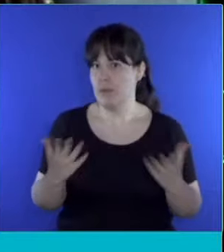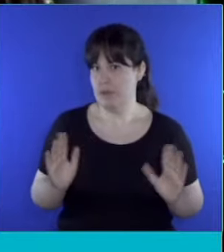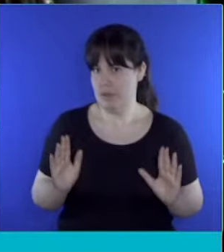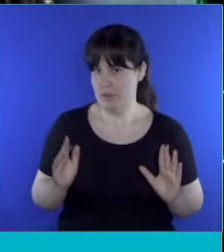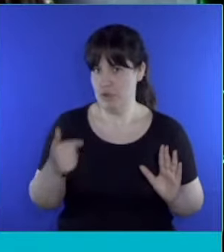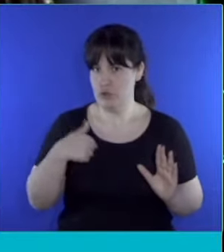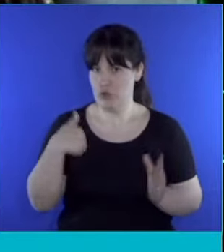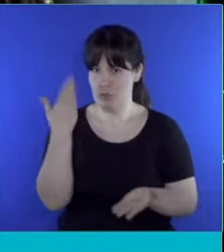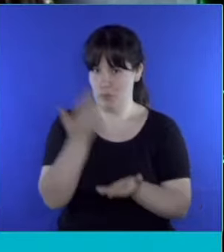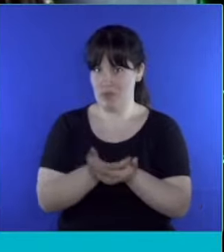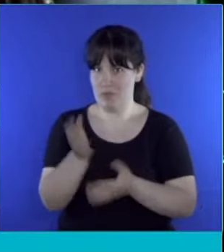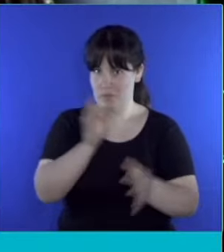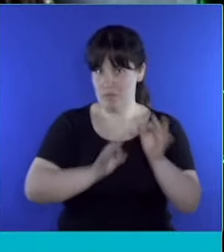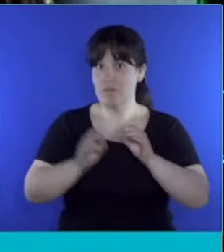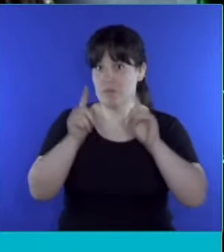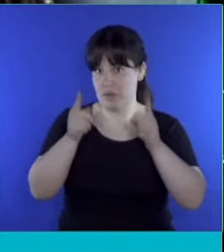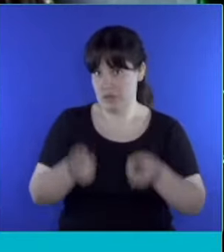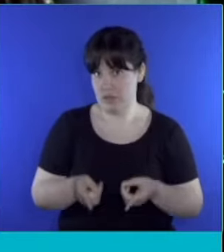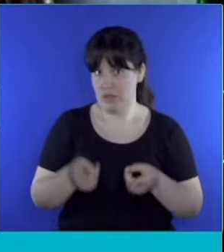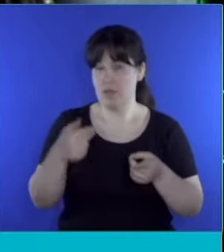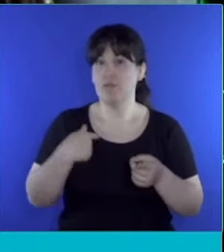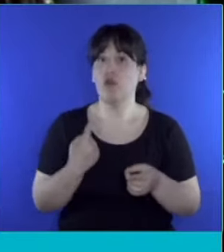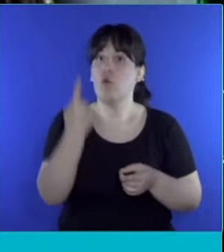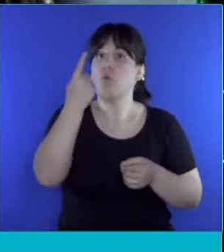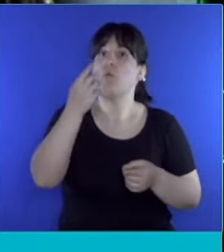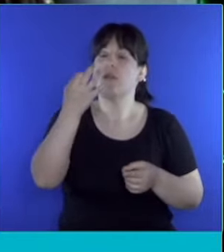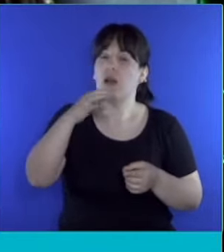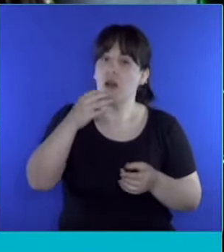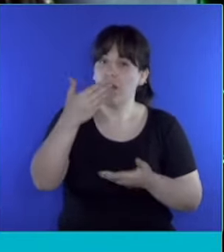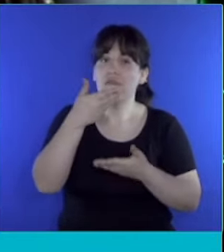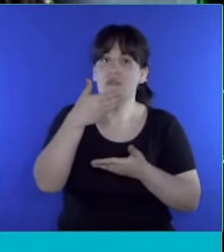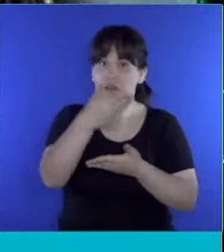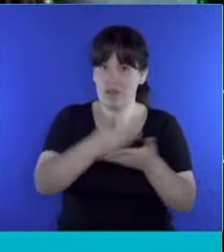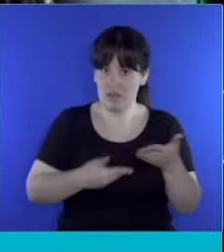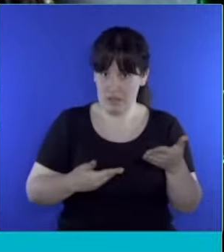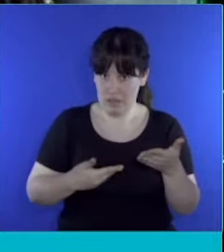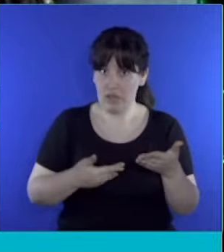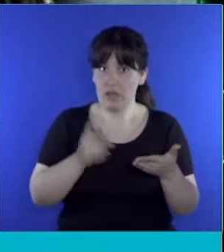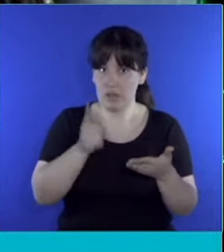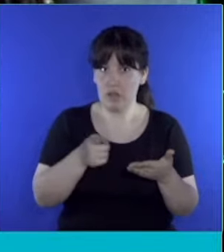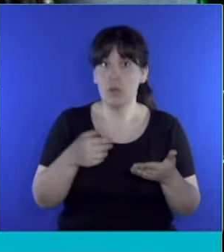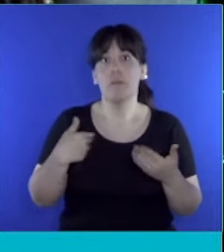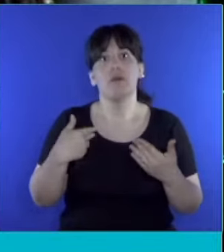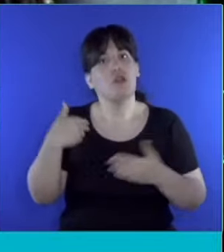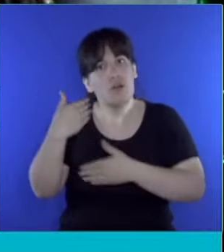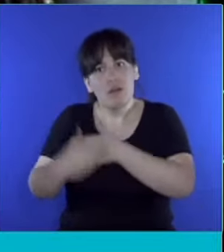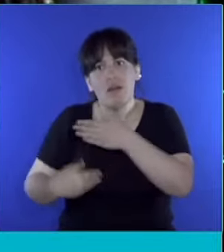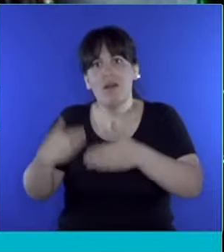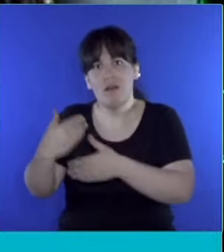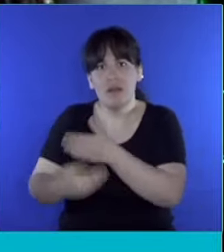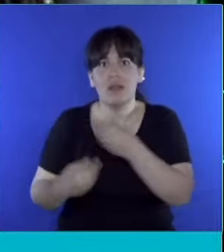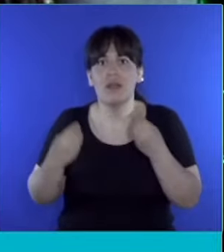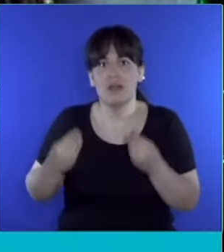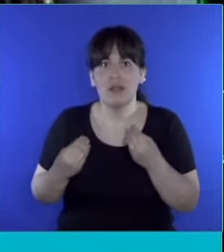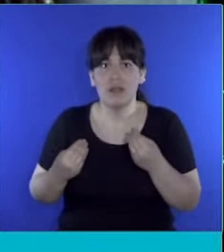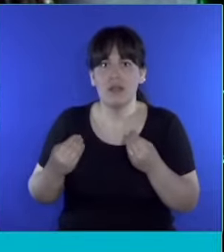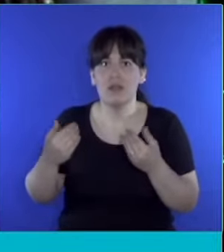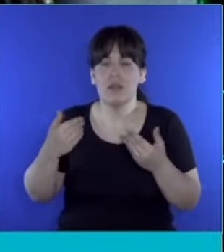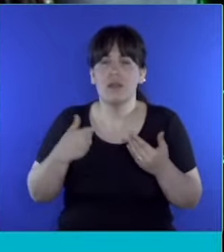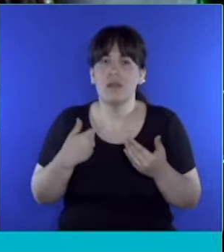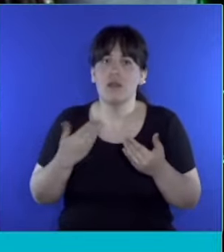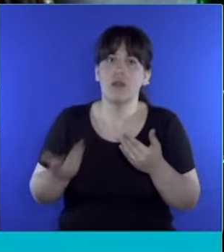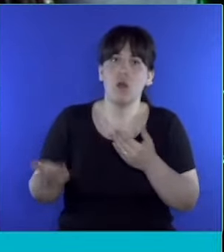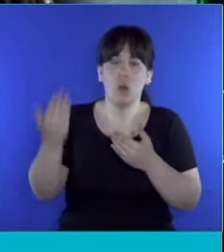presentado un proyecto donde propongo también la boleta única de papel, pero creo que es indispensable avanzar conjuntamente con la eliminación de la